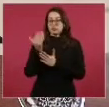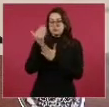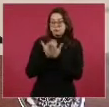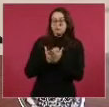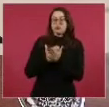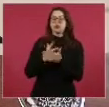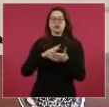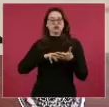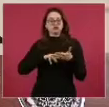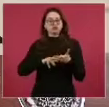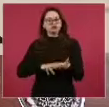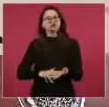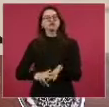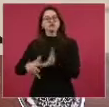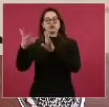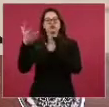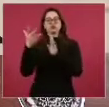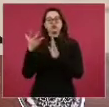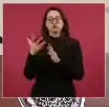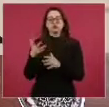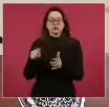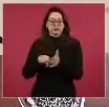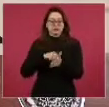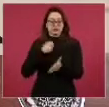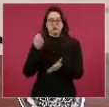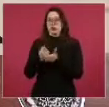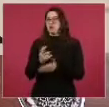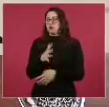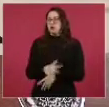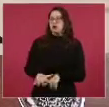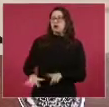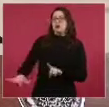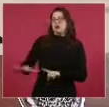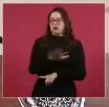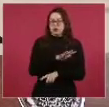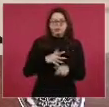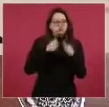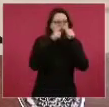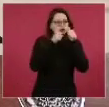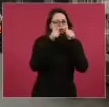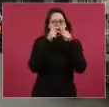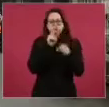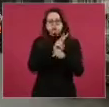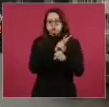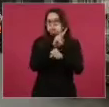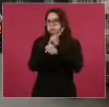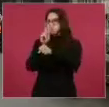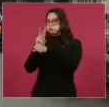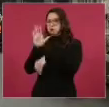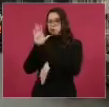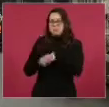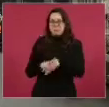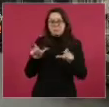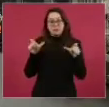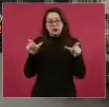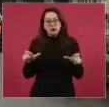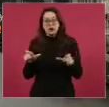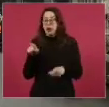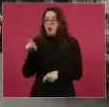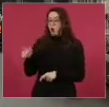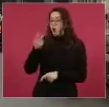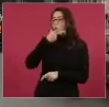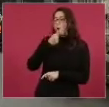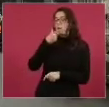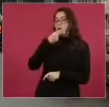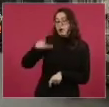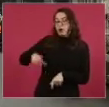en Tamaulipas. Entonces, está haciendo el doctor Américo un